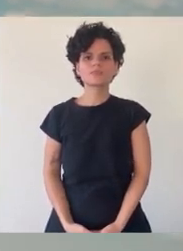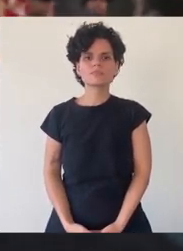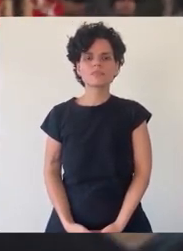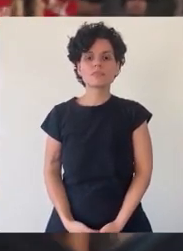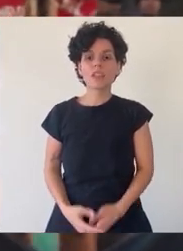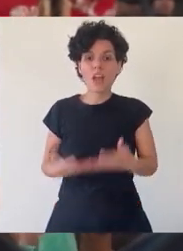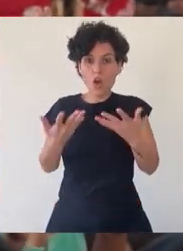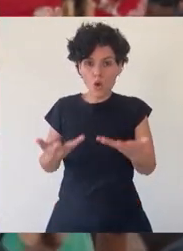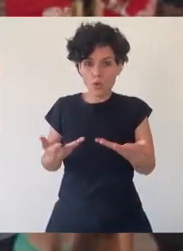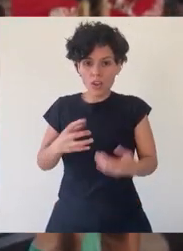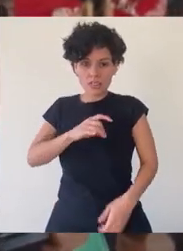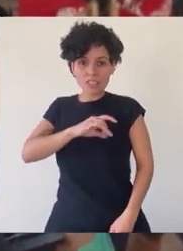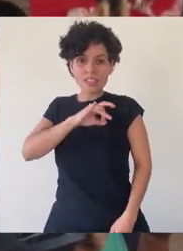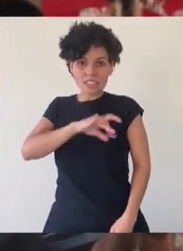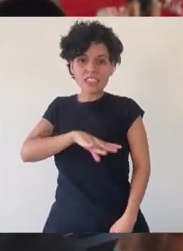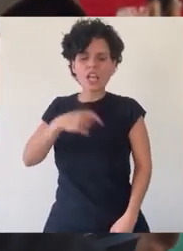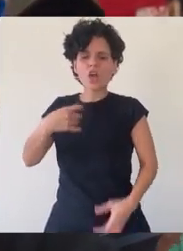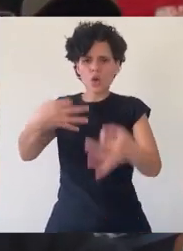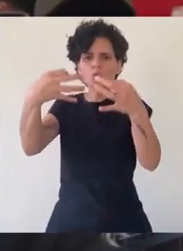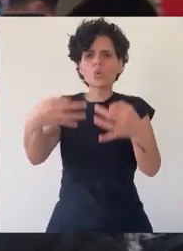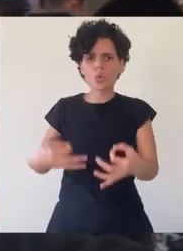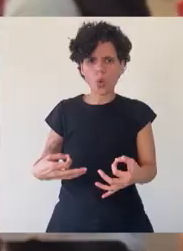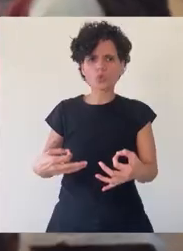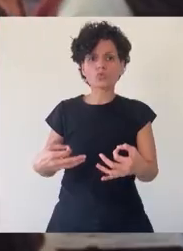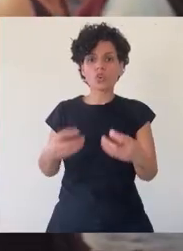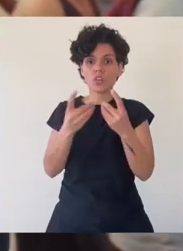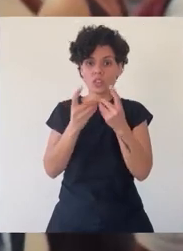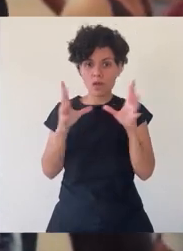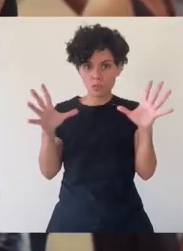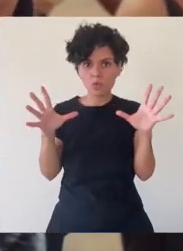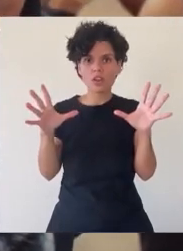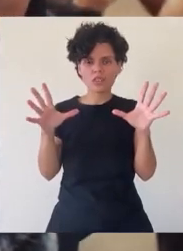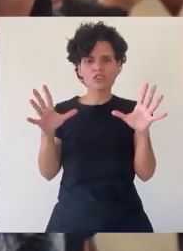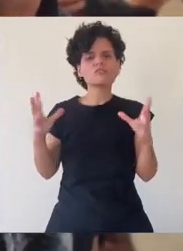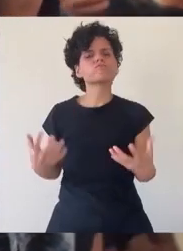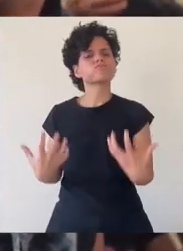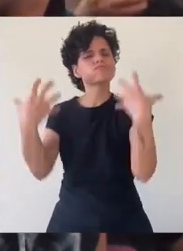Y hoy está en nuestras manos construir un Chile más justo y democrático.